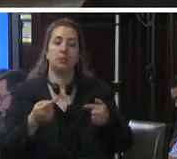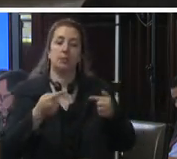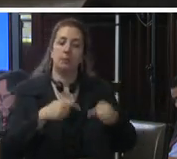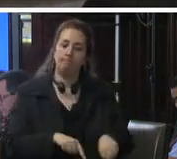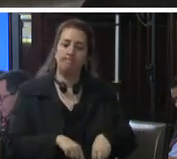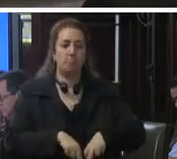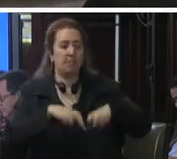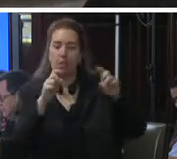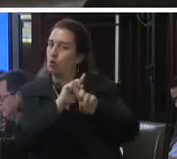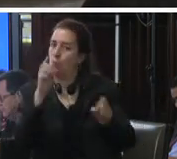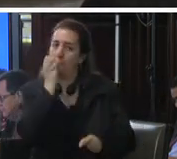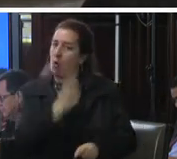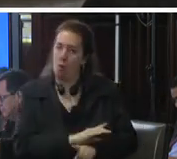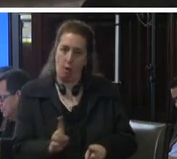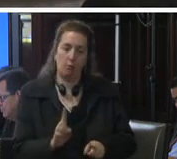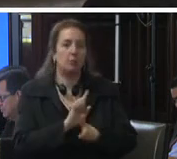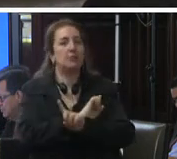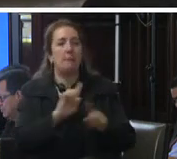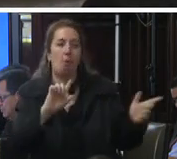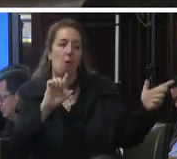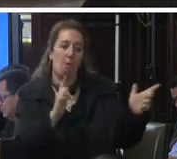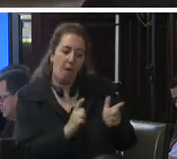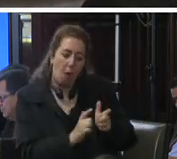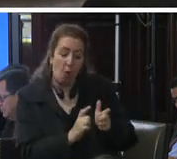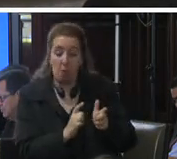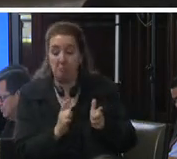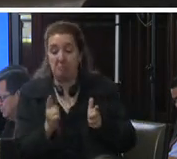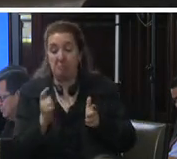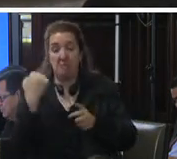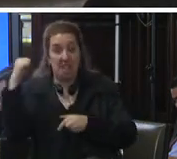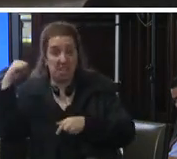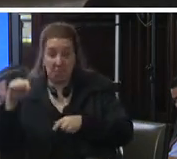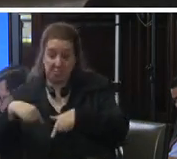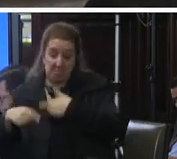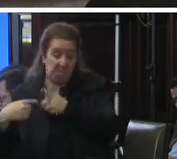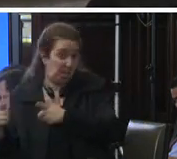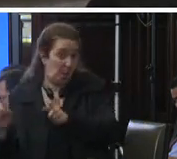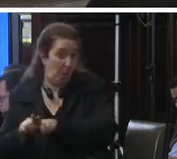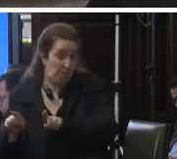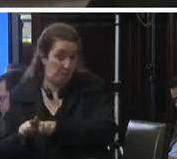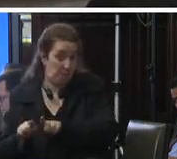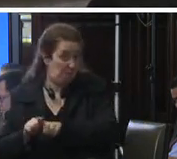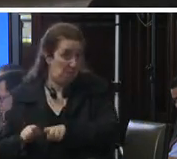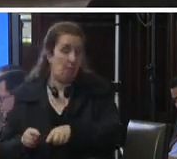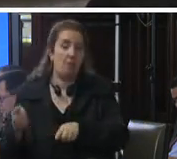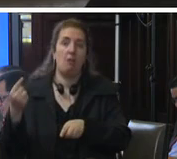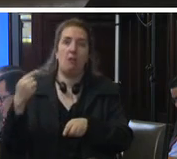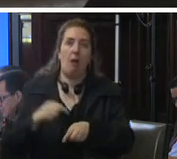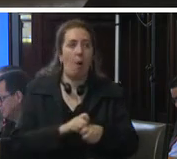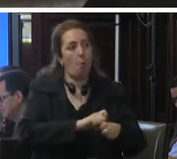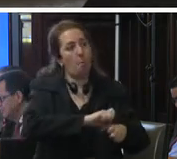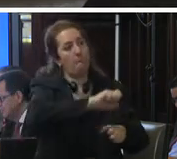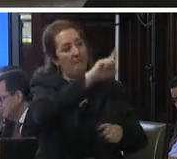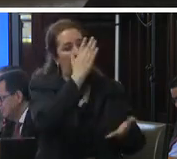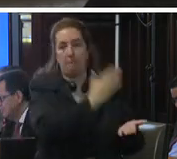investigación no ha mejorado tampoco ha reducido la incidencia delictiva de este tipo de delitos aumentar las penas y agravar conductas